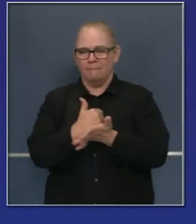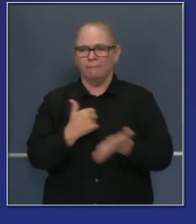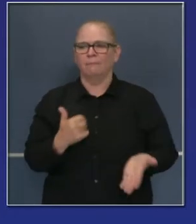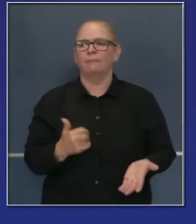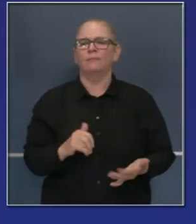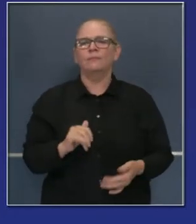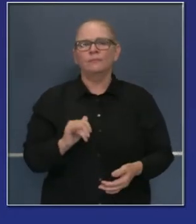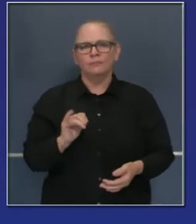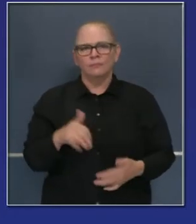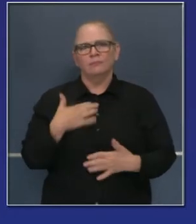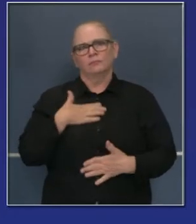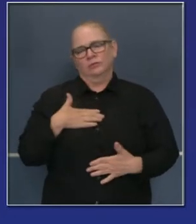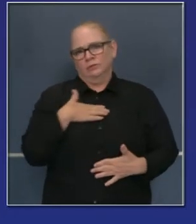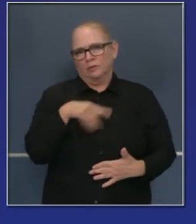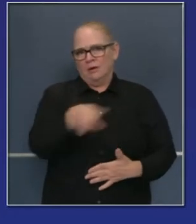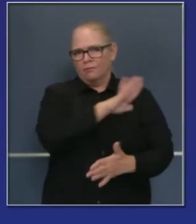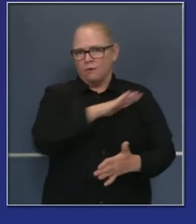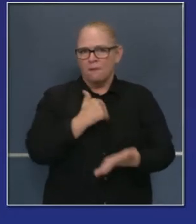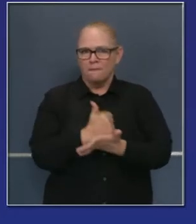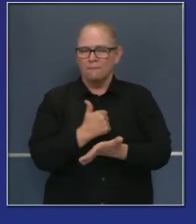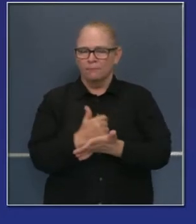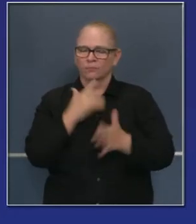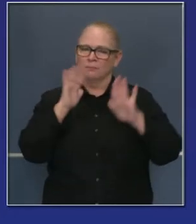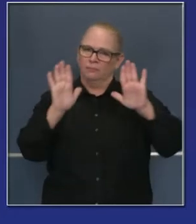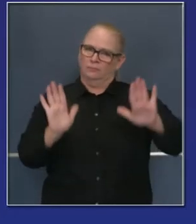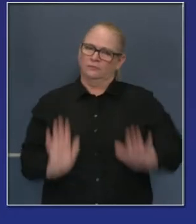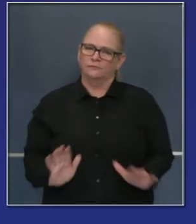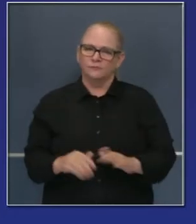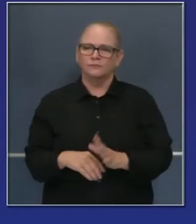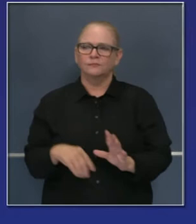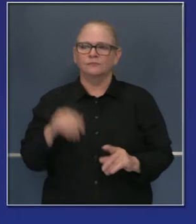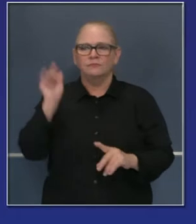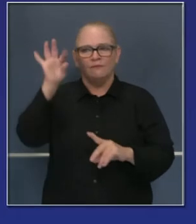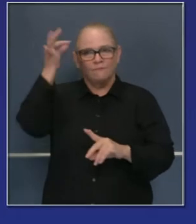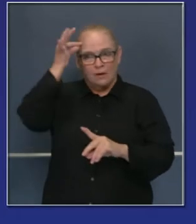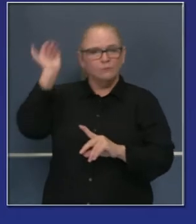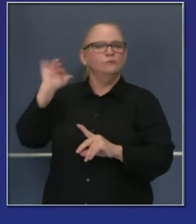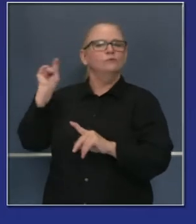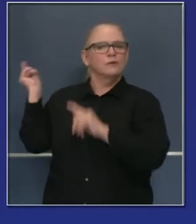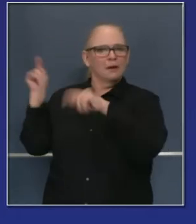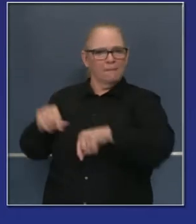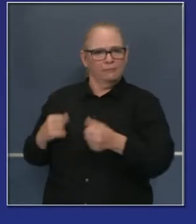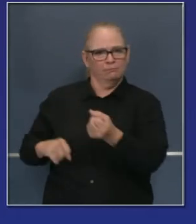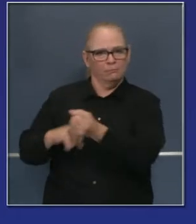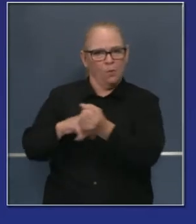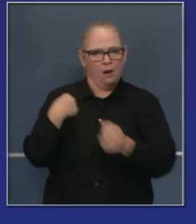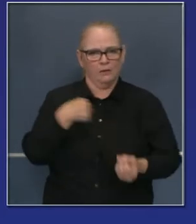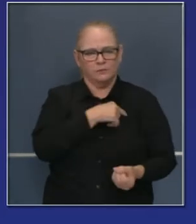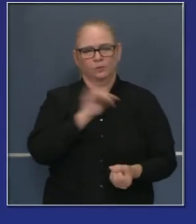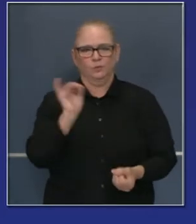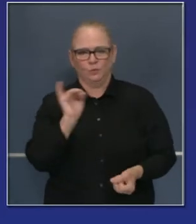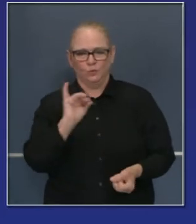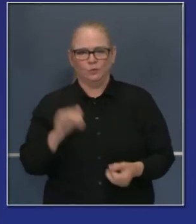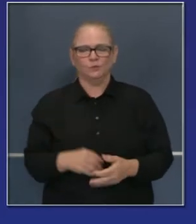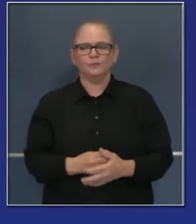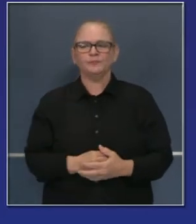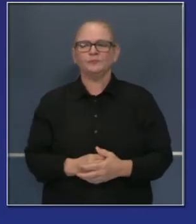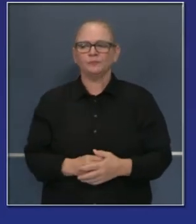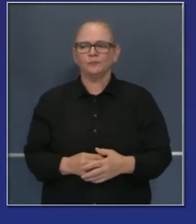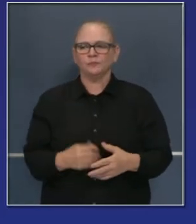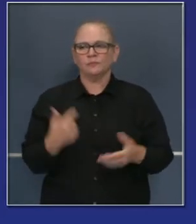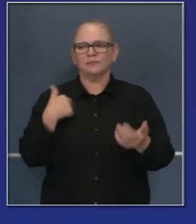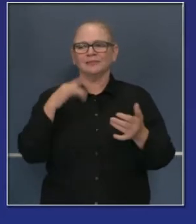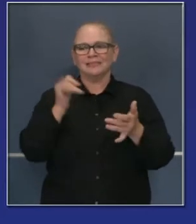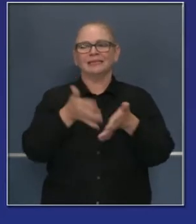locales y al personal que está ayudando a nivel estatal y federal. Hemos pedido lo que llamamos